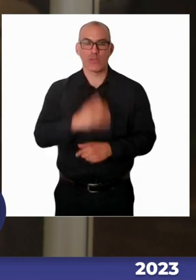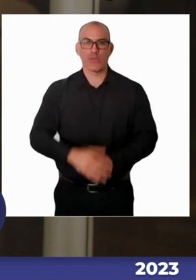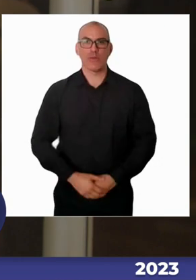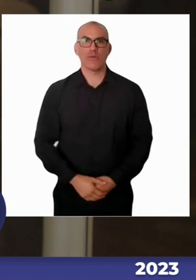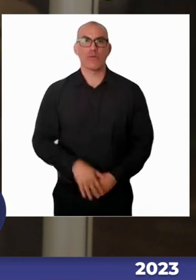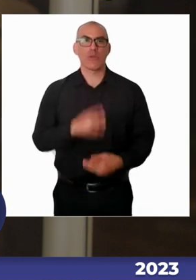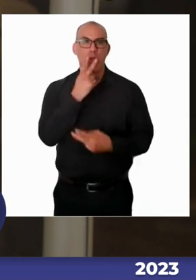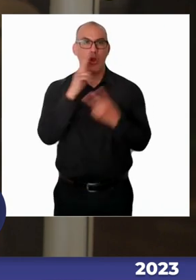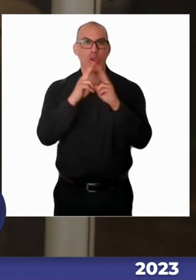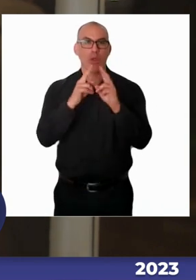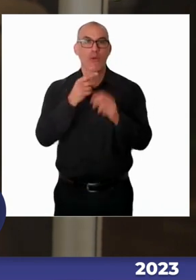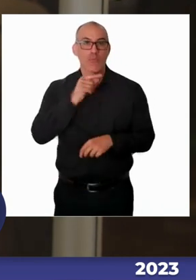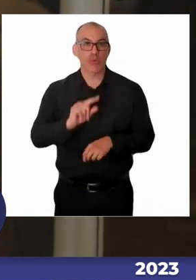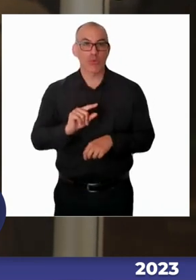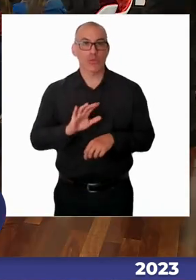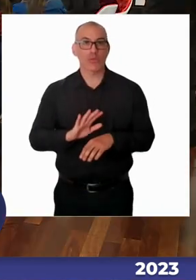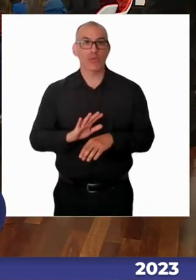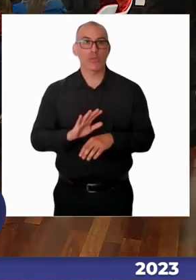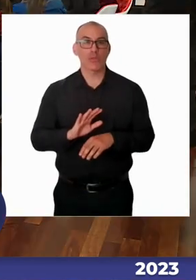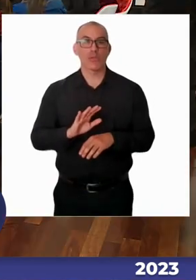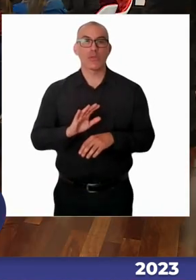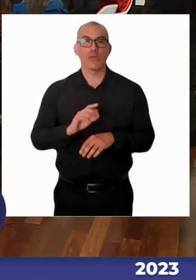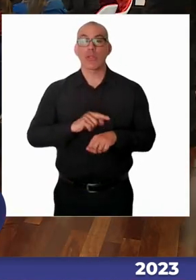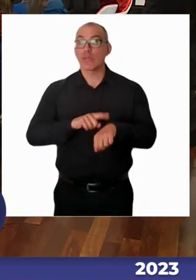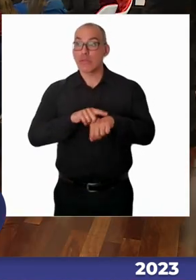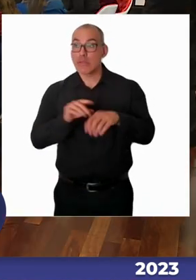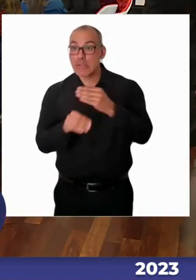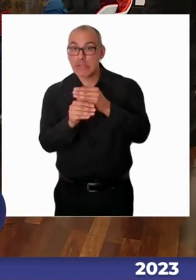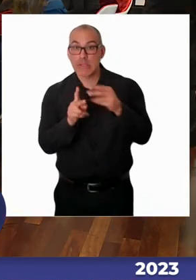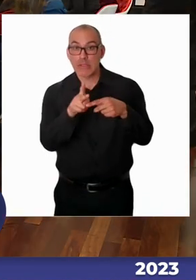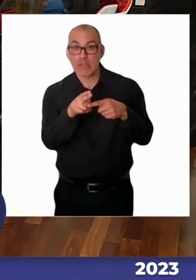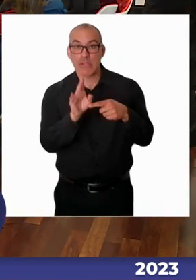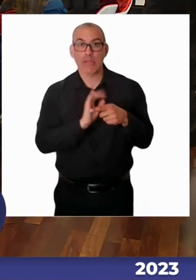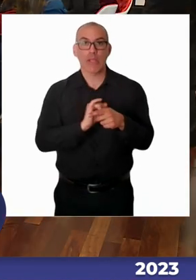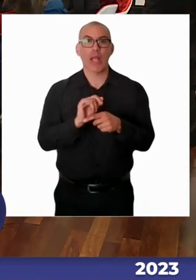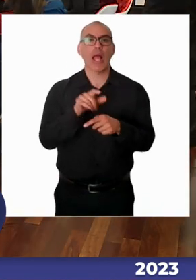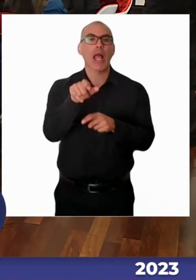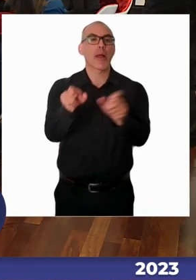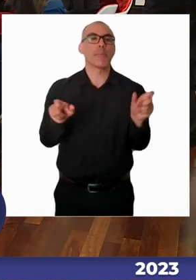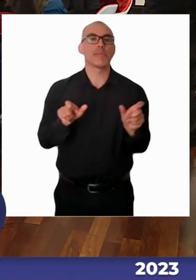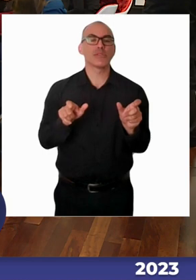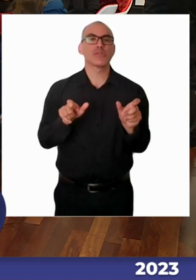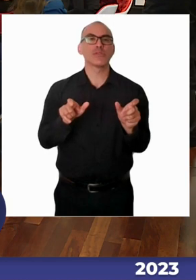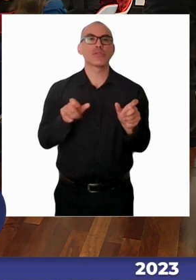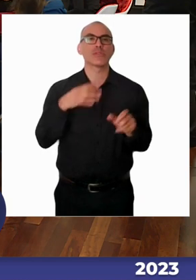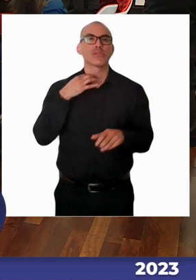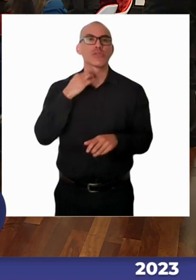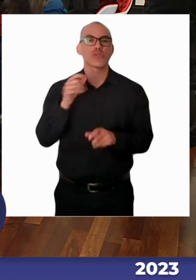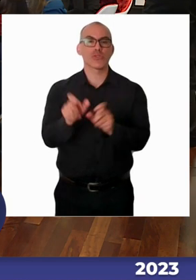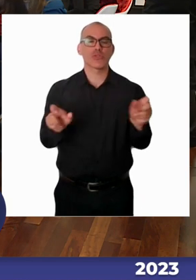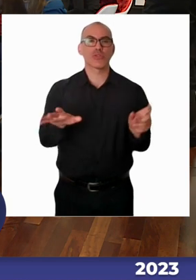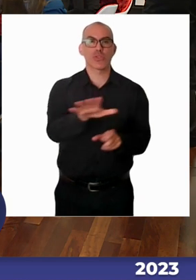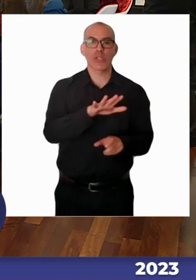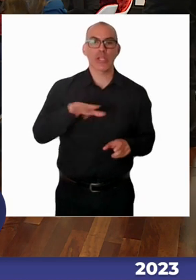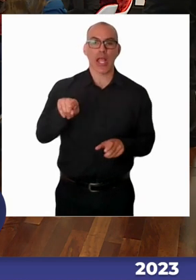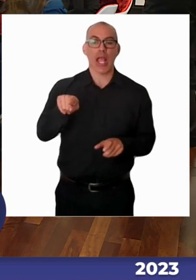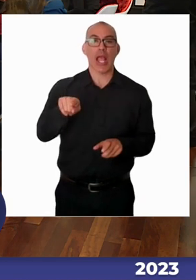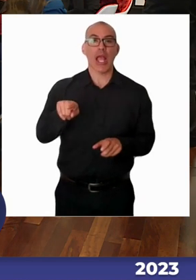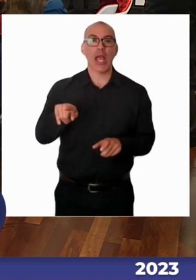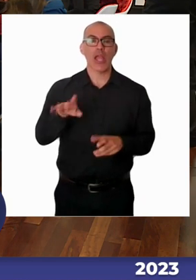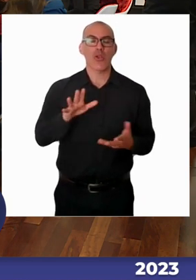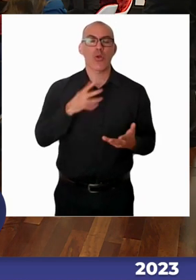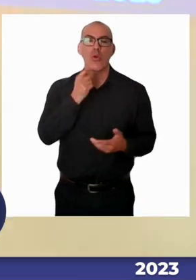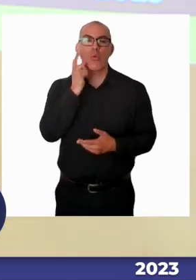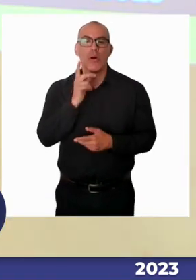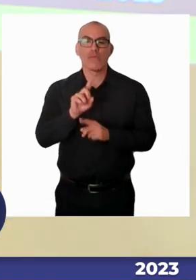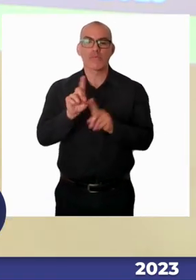decir un solo segundo, aprovechando, porque aquí hay mucha gente de la sociedad, y siempre queda la contraparte, bueno, interés del otro lado, ¿no es cierto?, por conocer